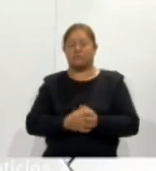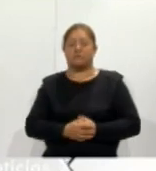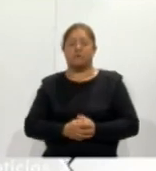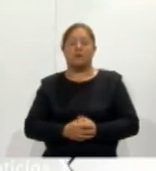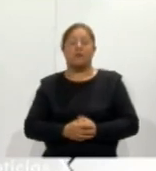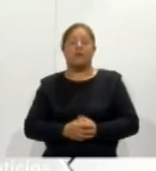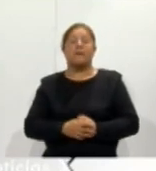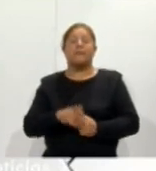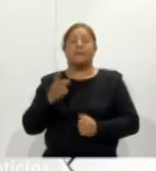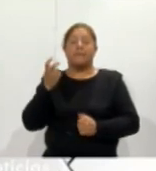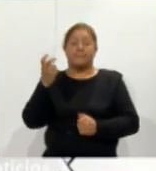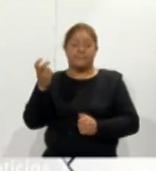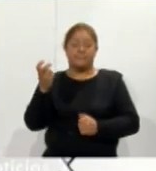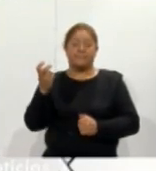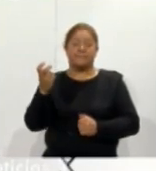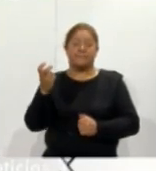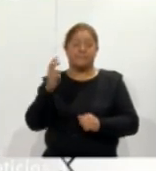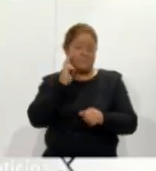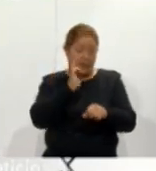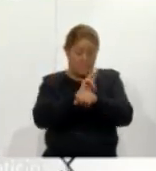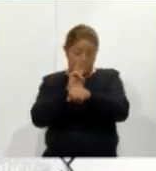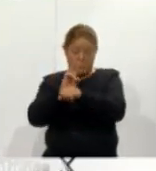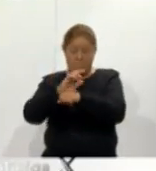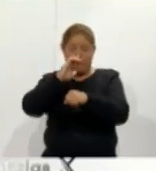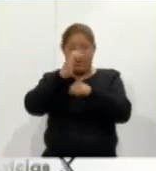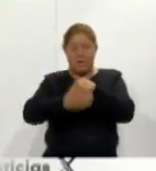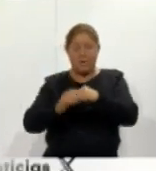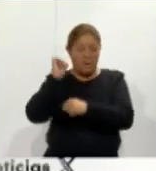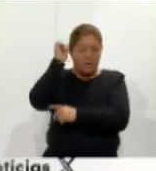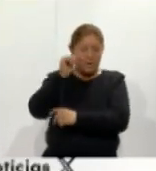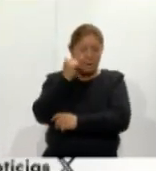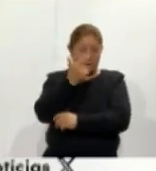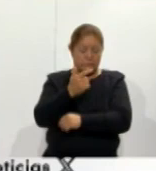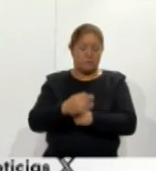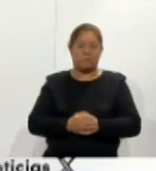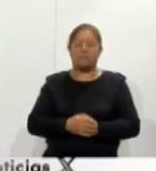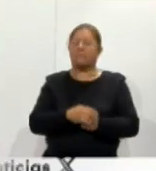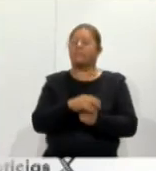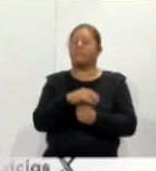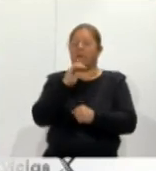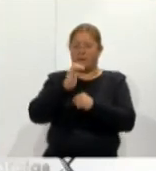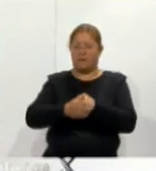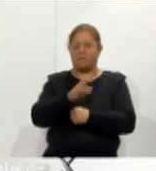El operativo concluirá el 7 de abril. Para Corazín Noticias, Victoria Flores.